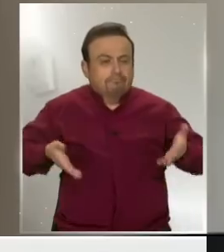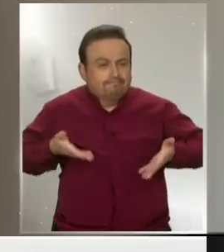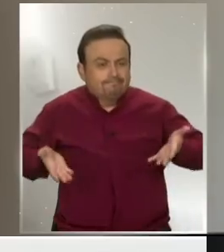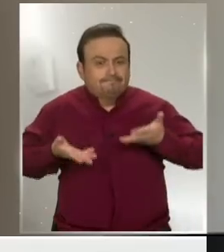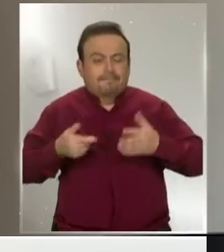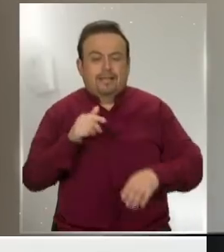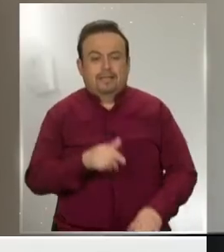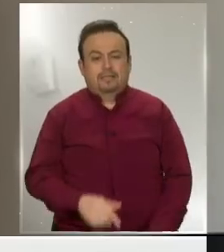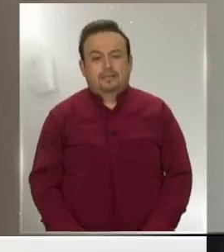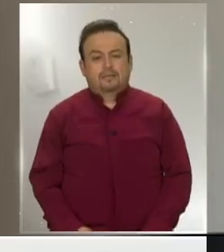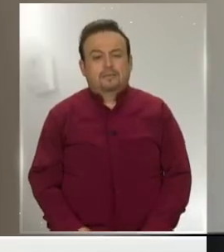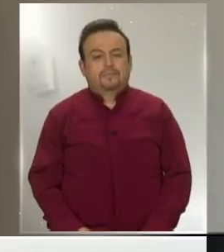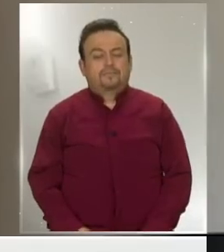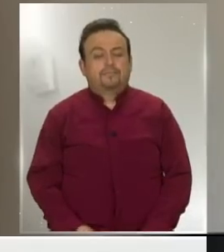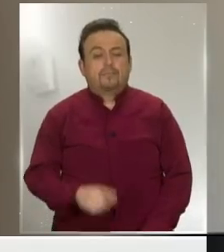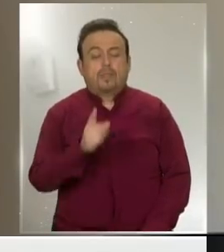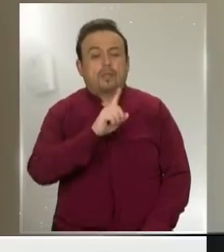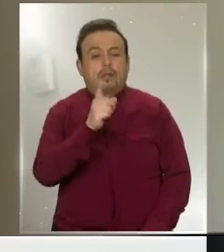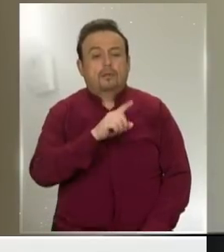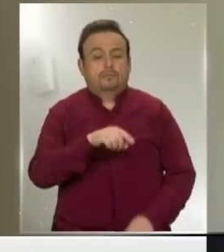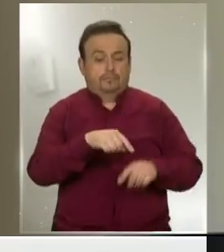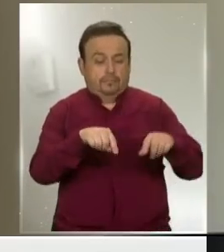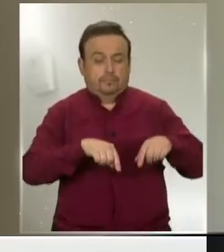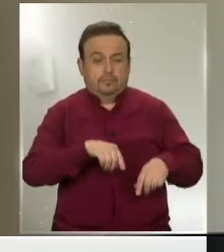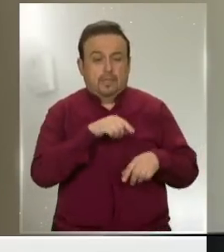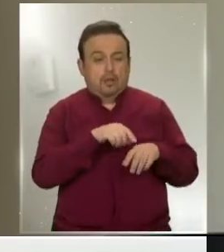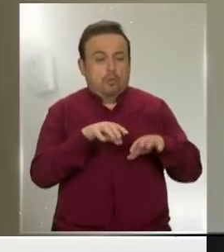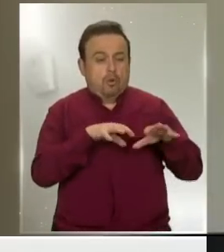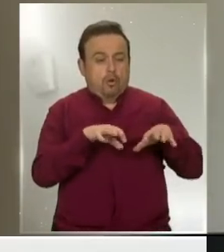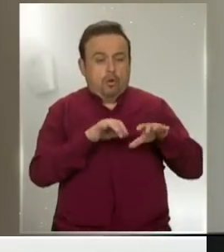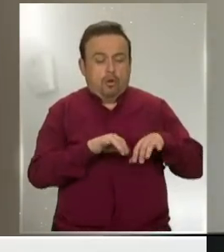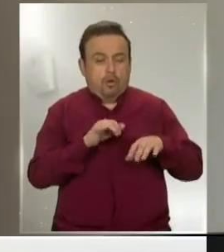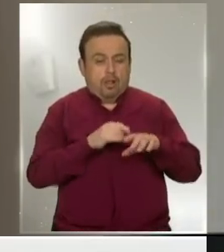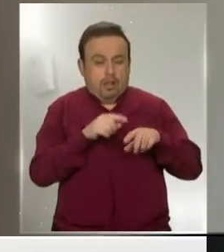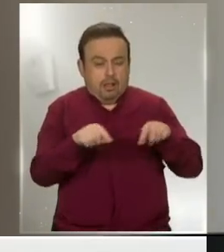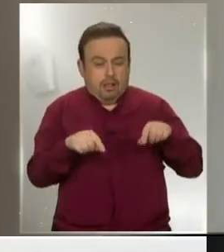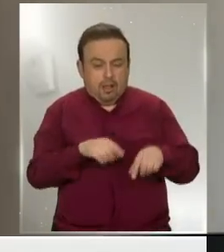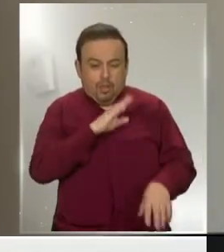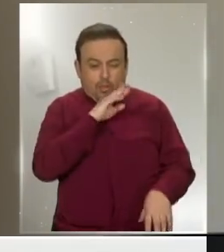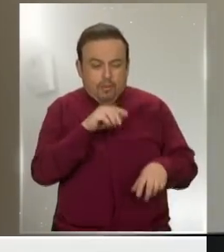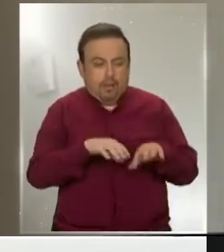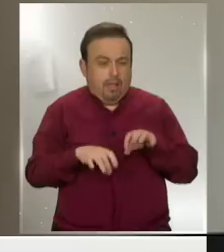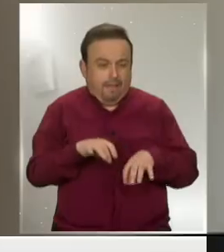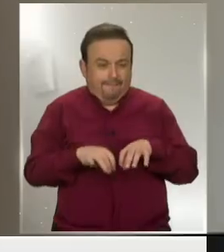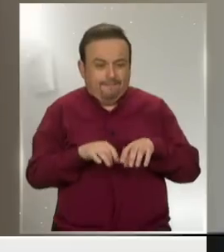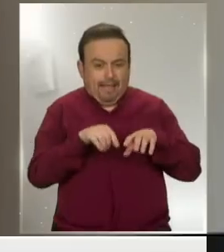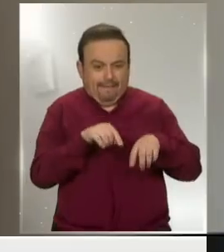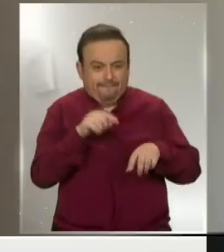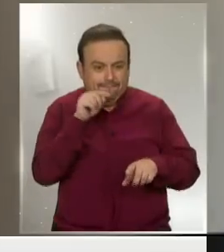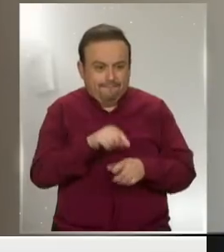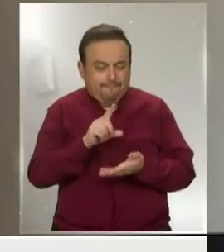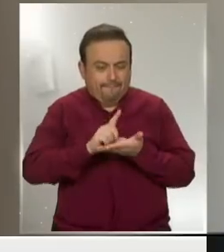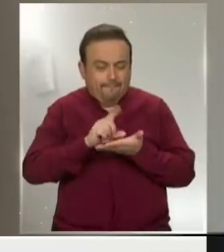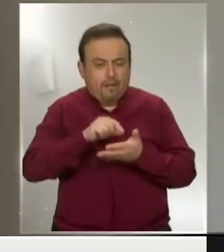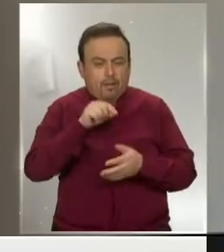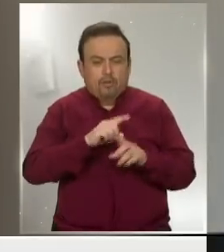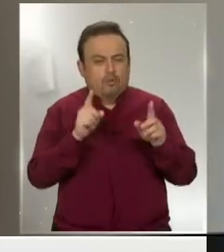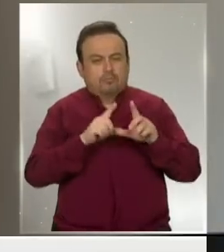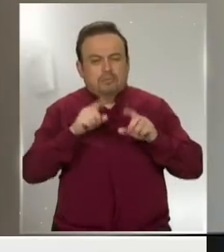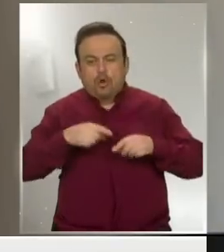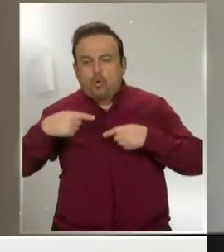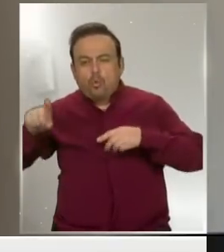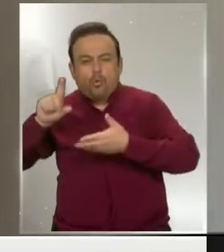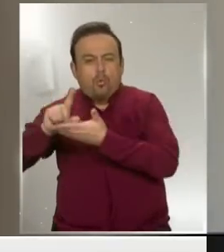manera. Tratar de no tener el dormitorio de centro de actividades, que habitualmente los pacientes están con el computador, también con